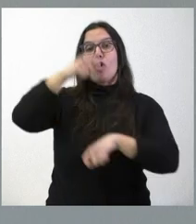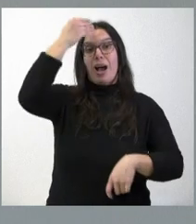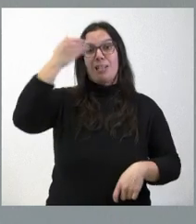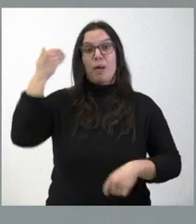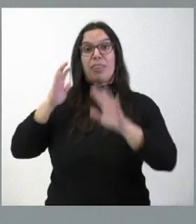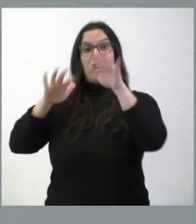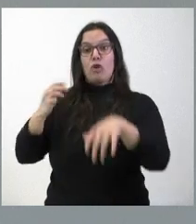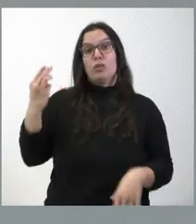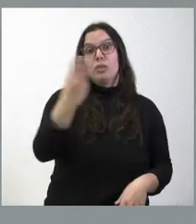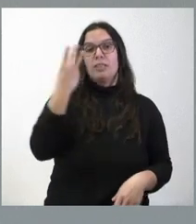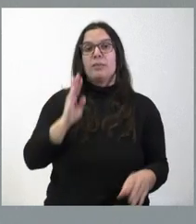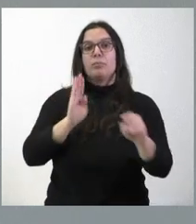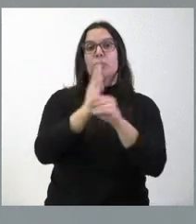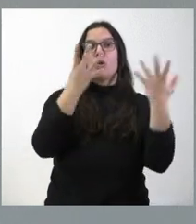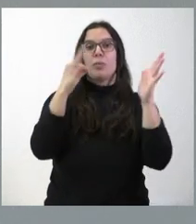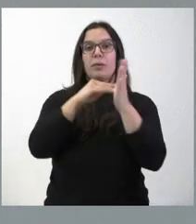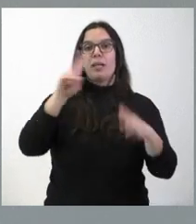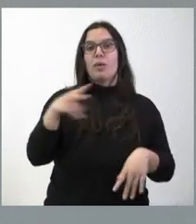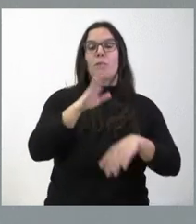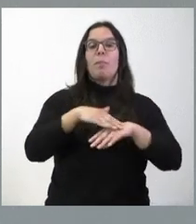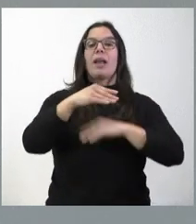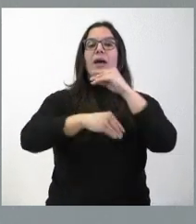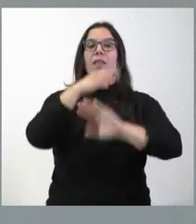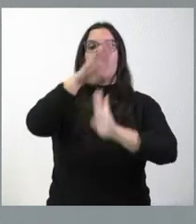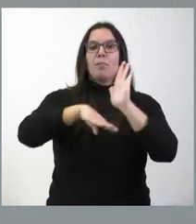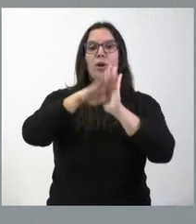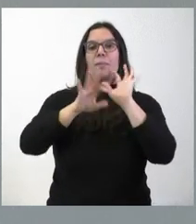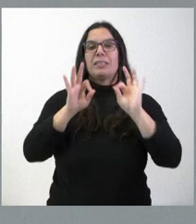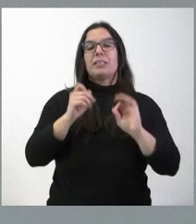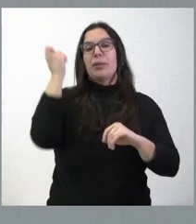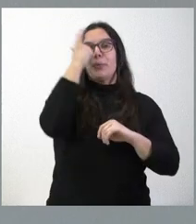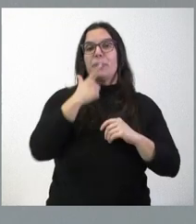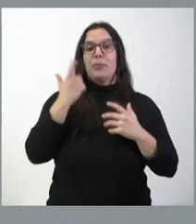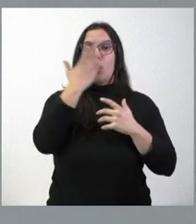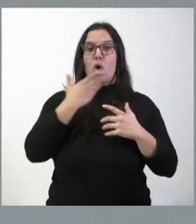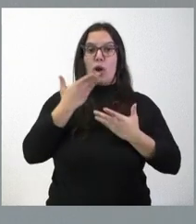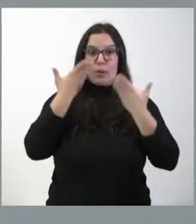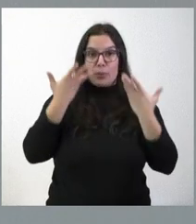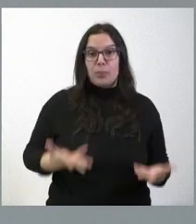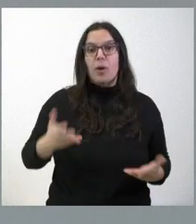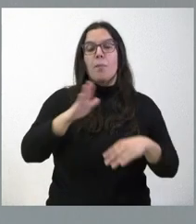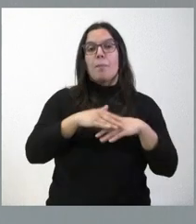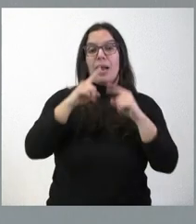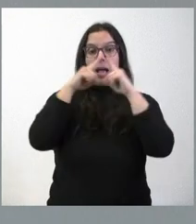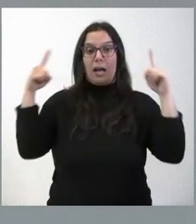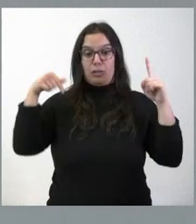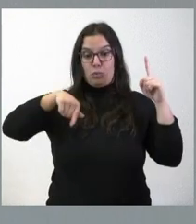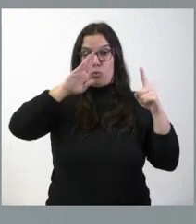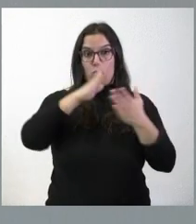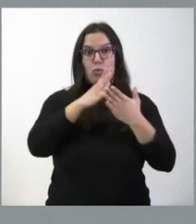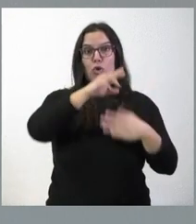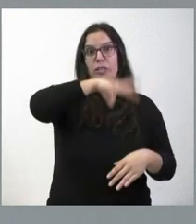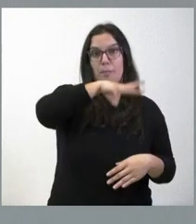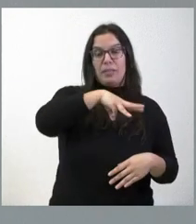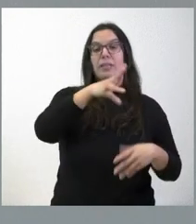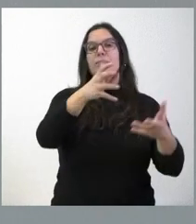recibirán 90.000 euros para desarrollar el programa de respiro escolar durante el primer trimestre del presente curso. De ello se van a beneficiar